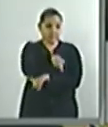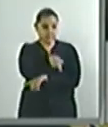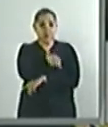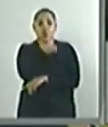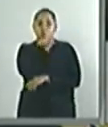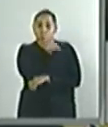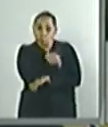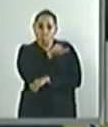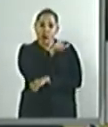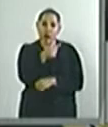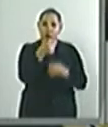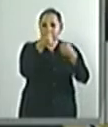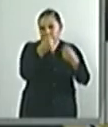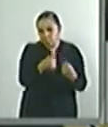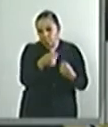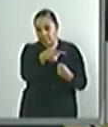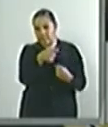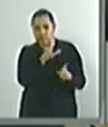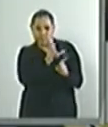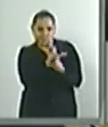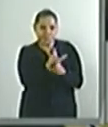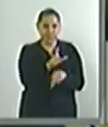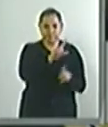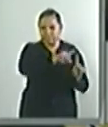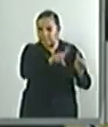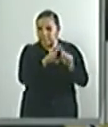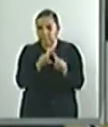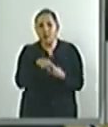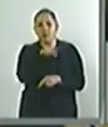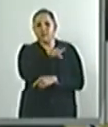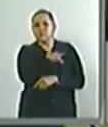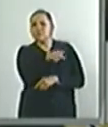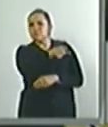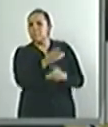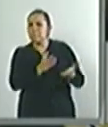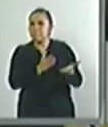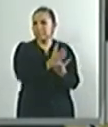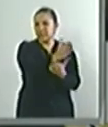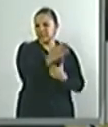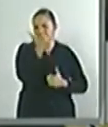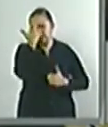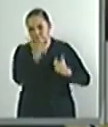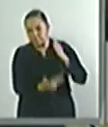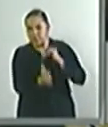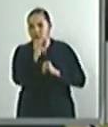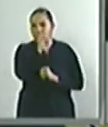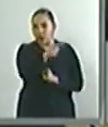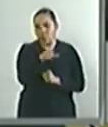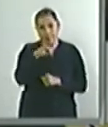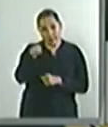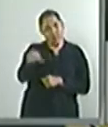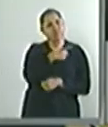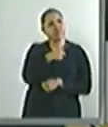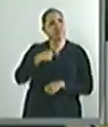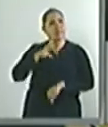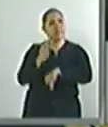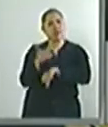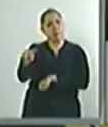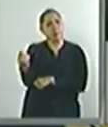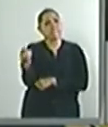lastimar a alguien o para realizar acciones ilícitas. Hay que modificar el artículo 296 y 308 del Código Penal Federal